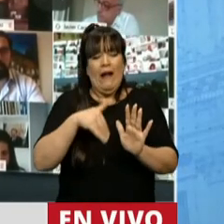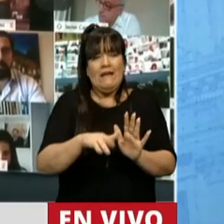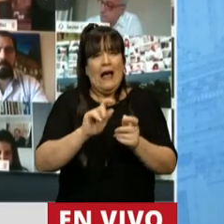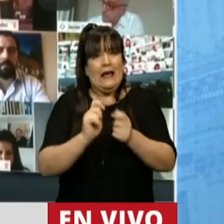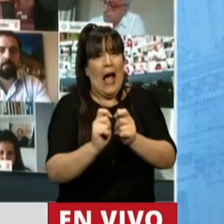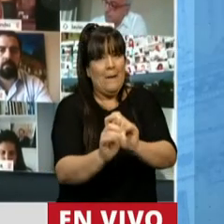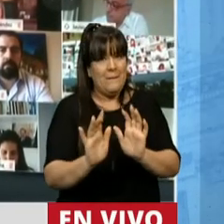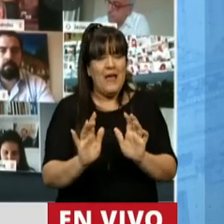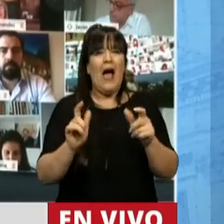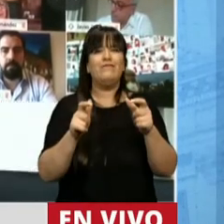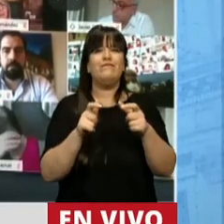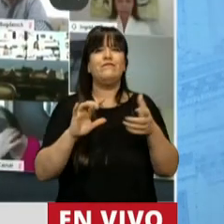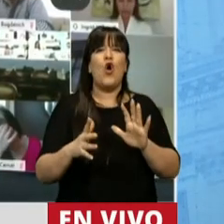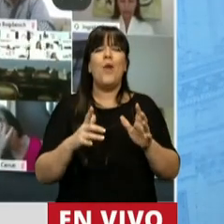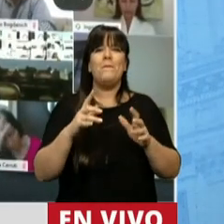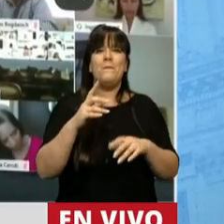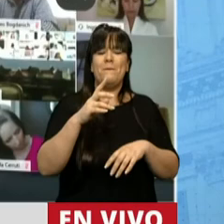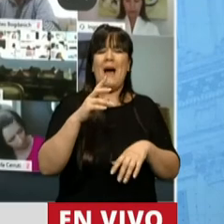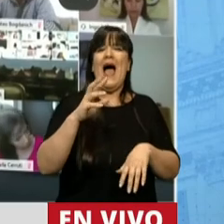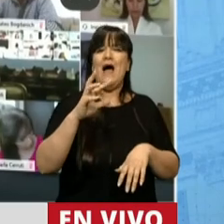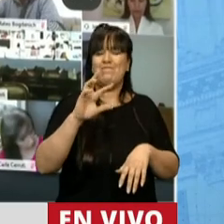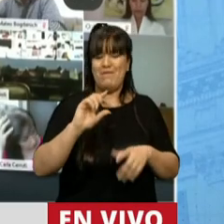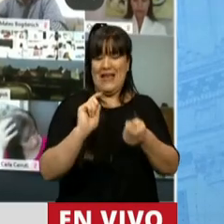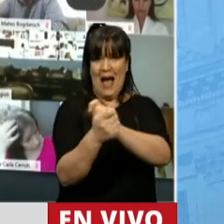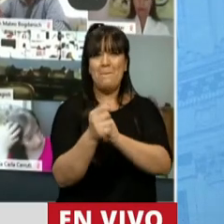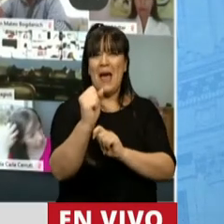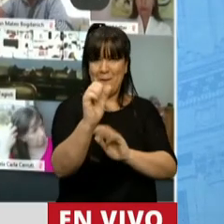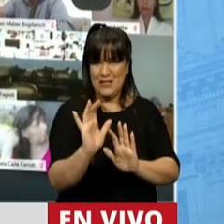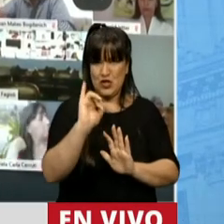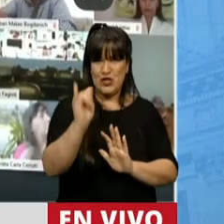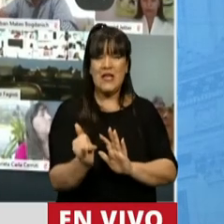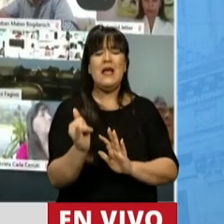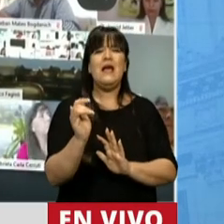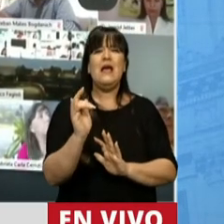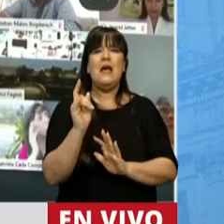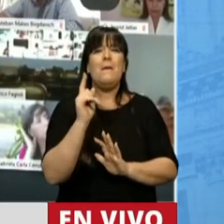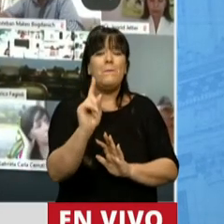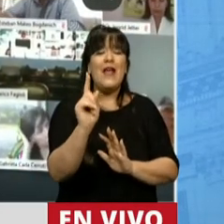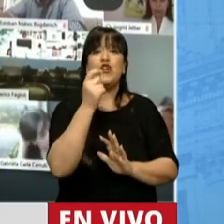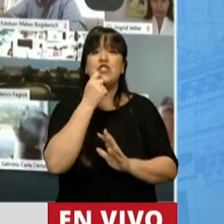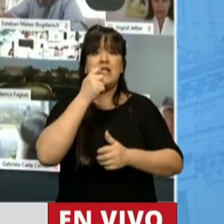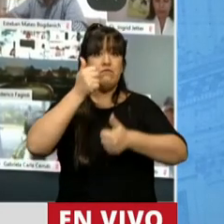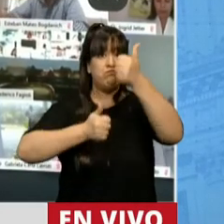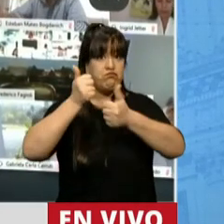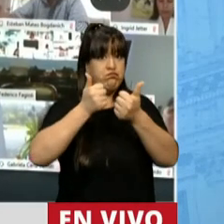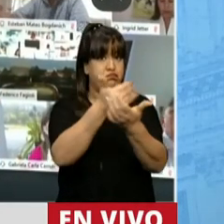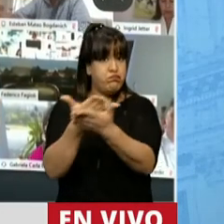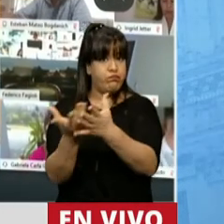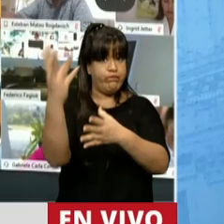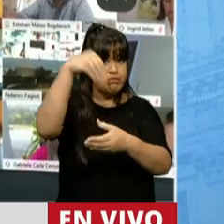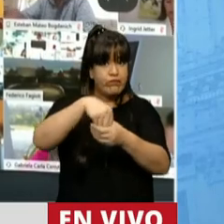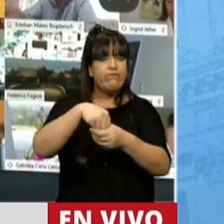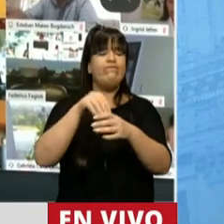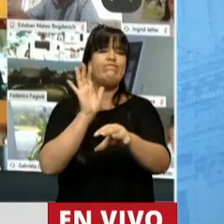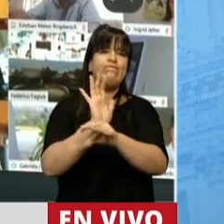tipo de moneda, pero todo quedará si entran en ese canje por lo menos